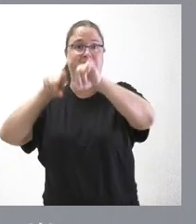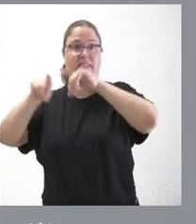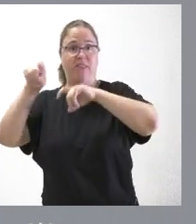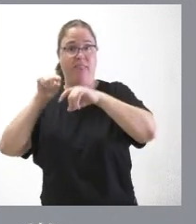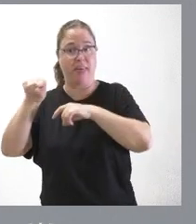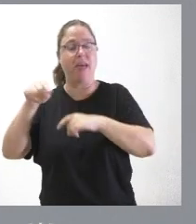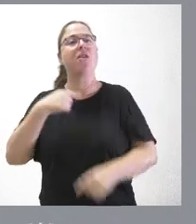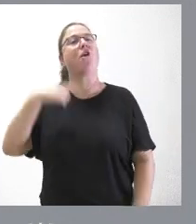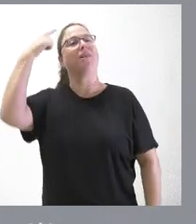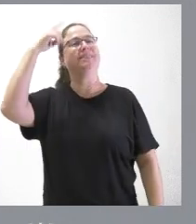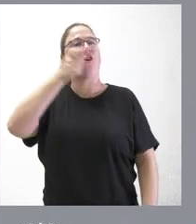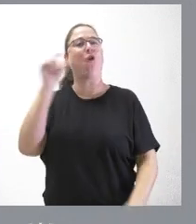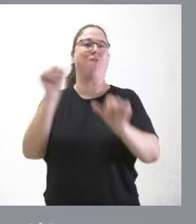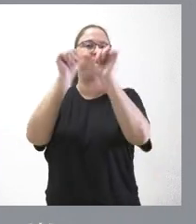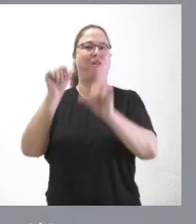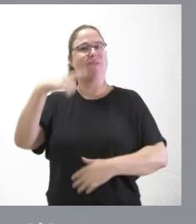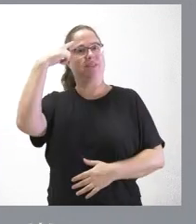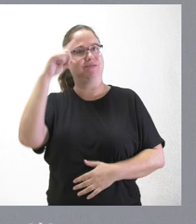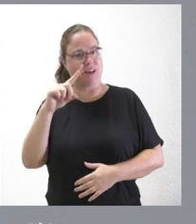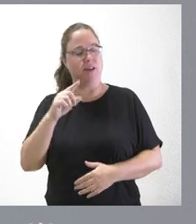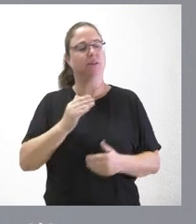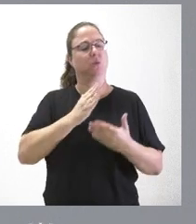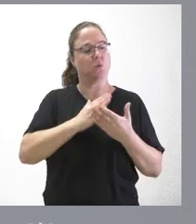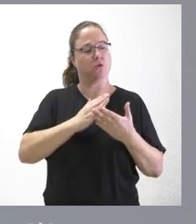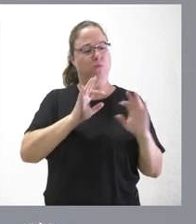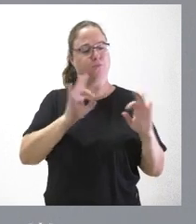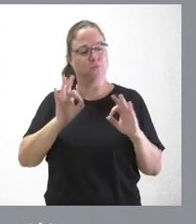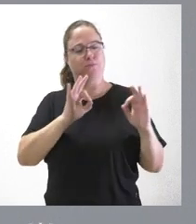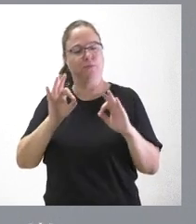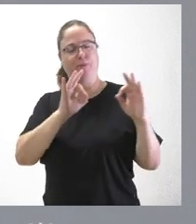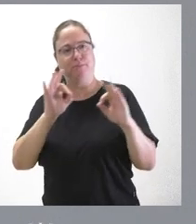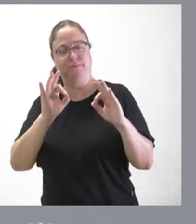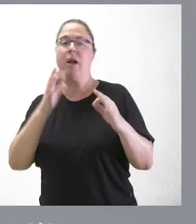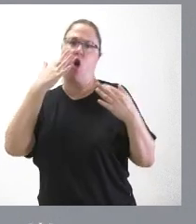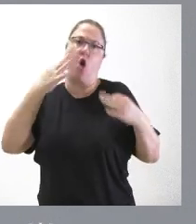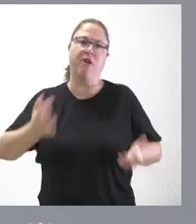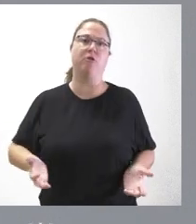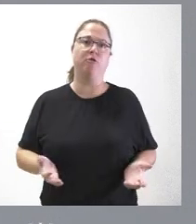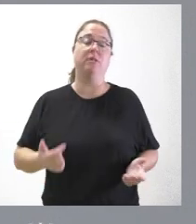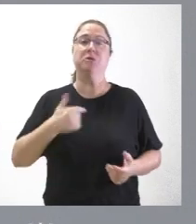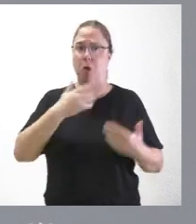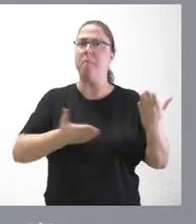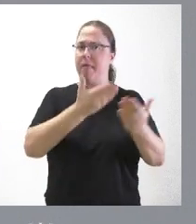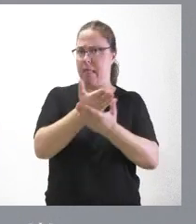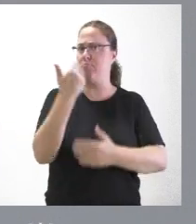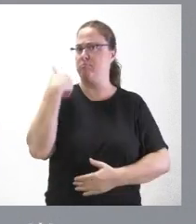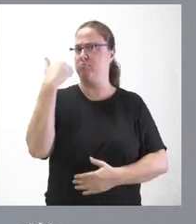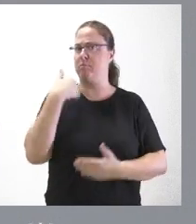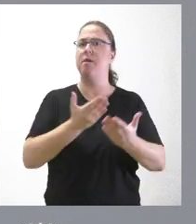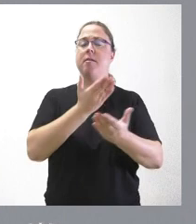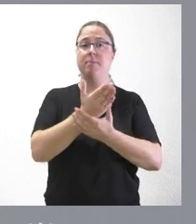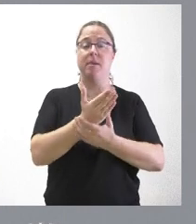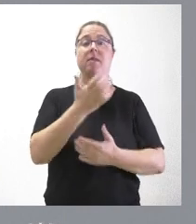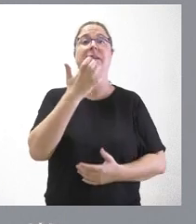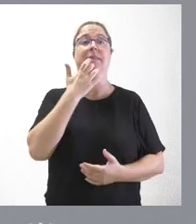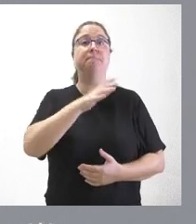ellos conocen y que ellos saben que está regulado, pues es lo más razonable. Nosotros lo pedimos y, si el